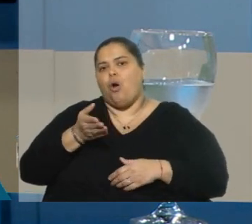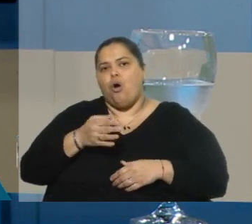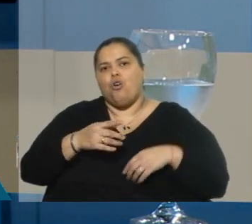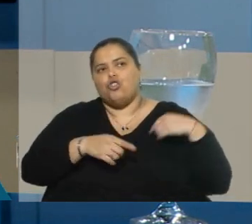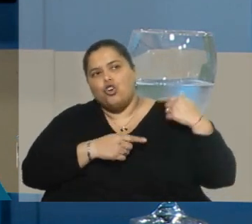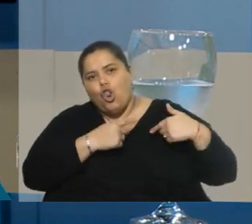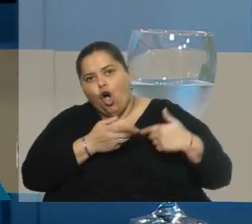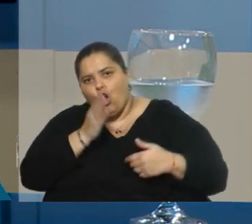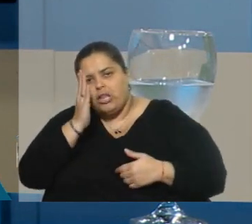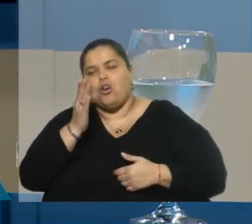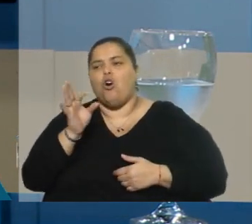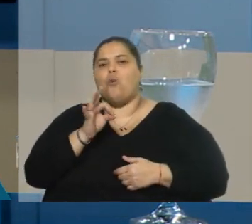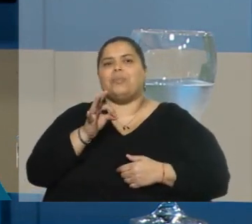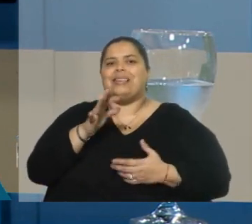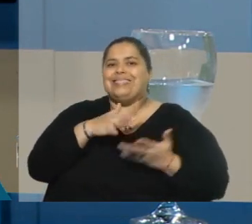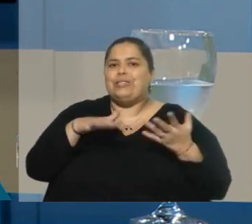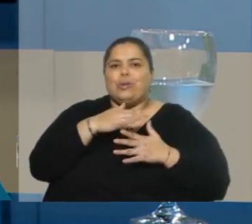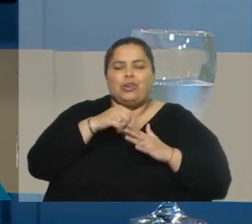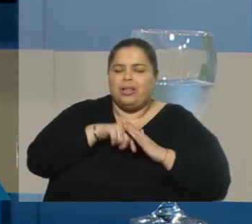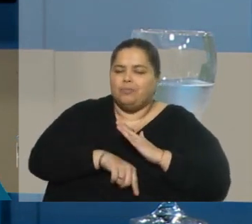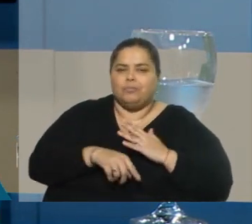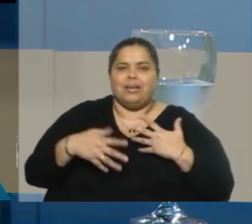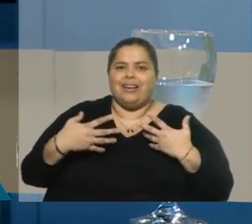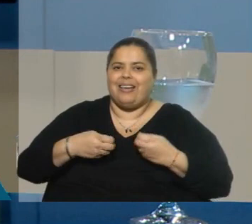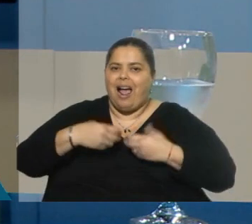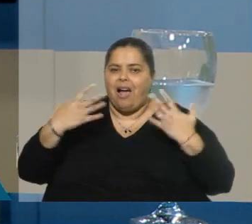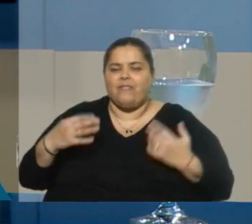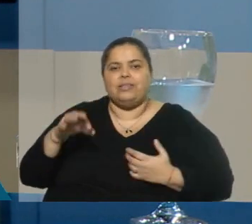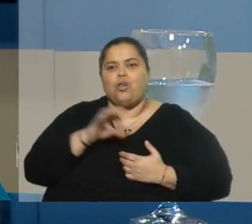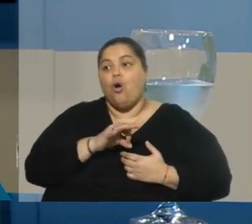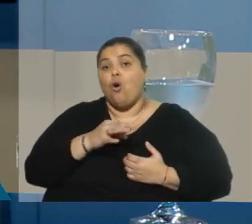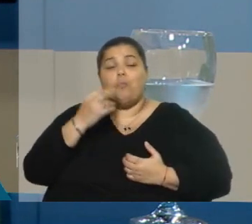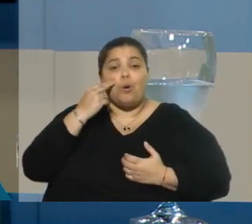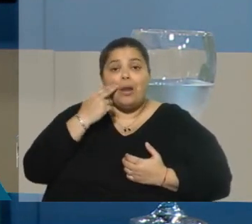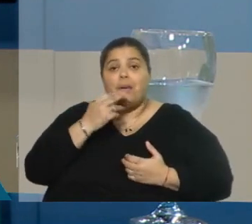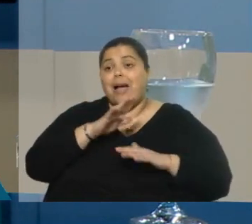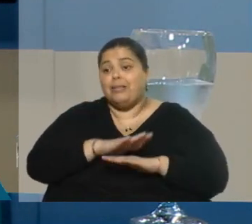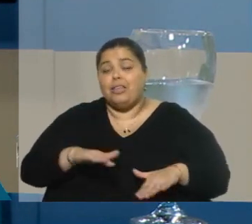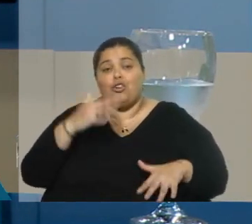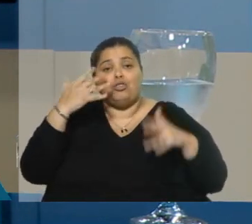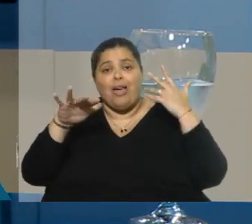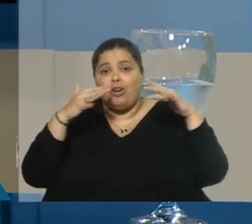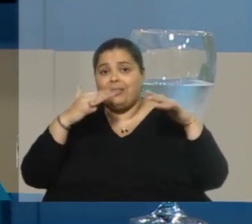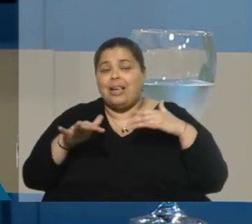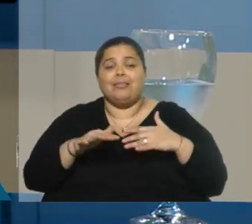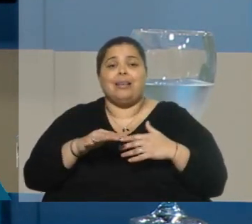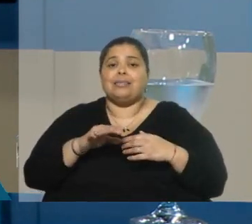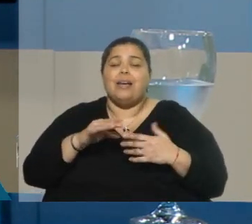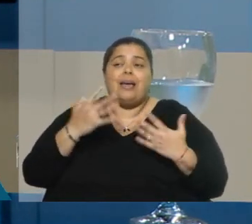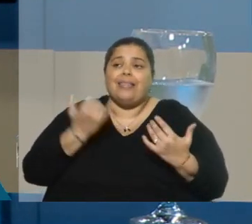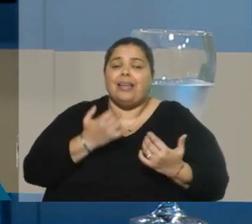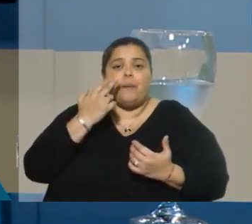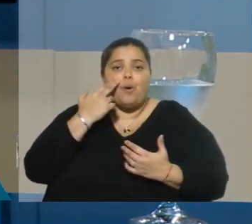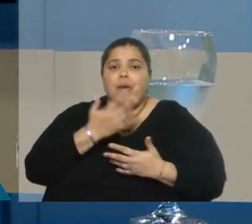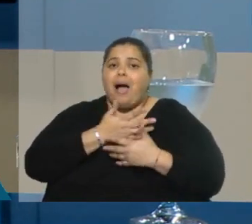adolescentes que tienen estas situaciones o condiciones o trastornos vinculados precisamente con la salud mental. Y los